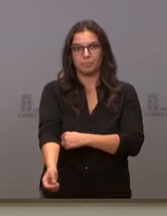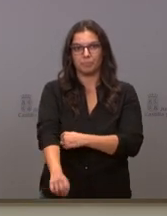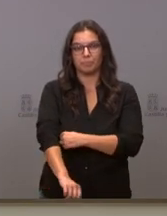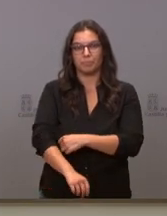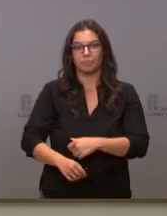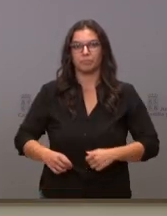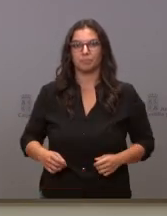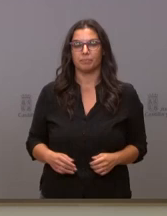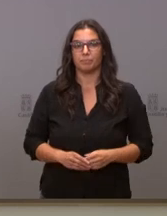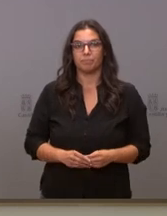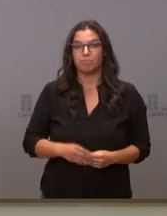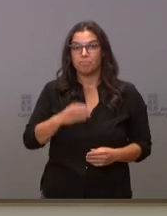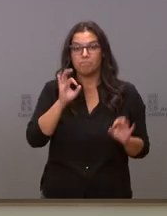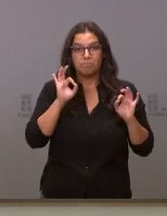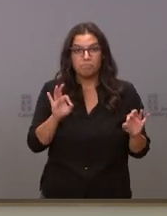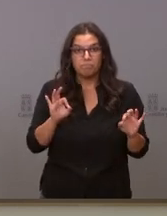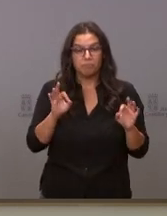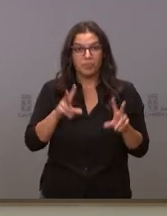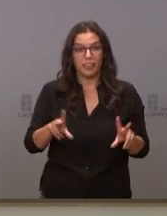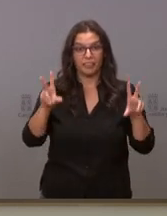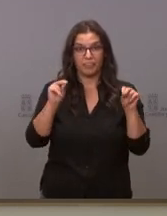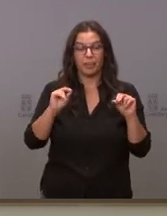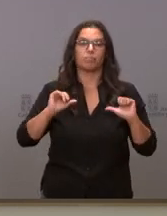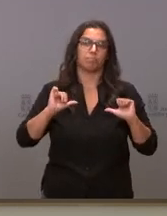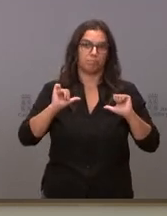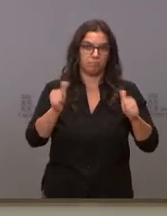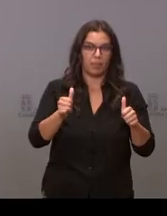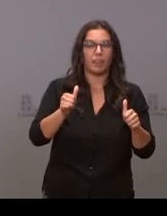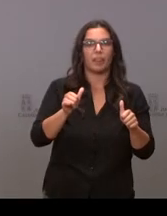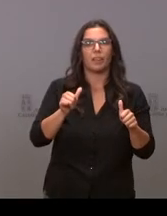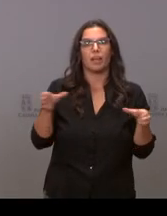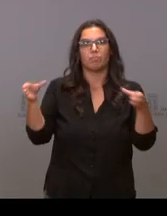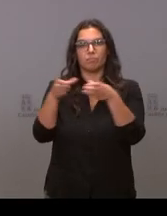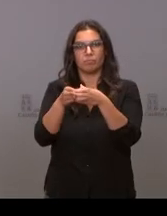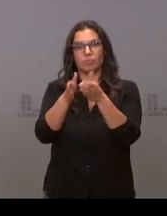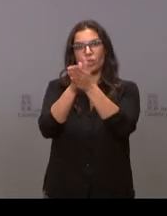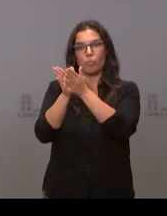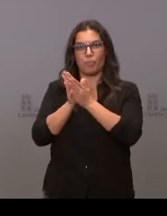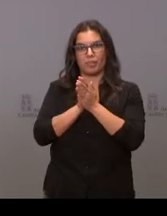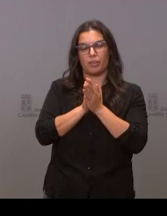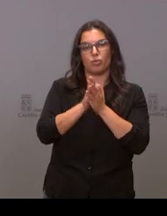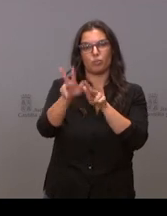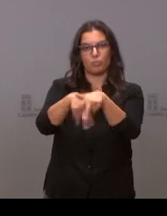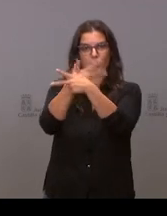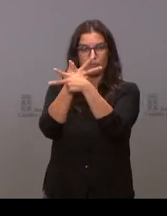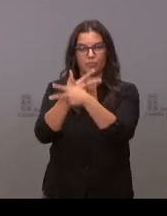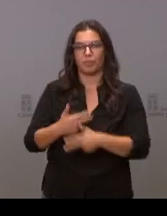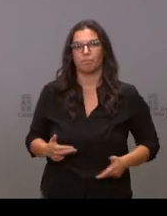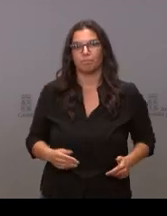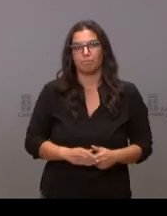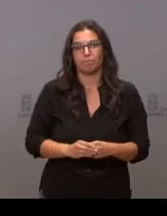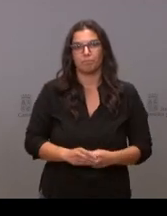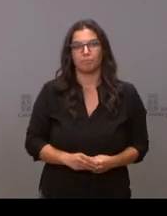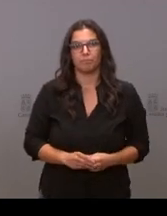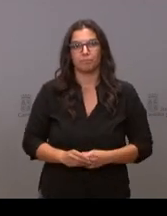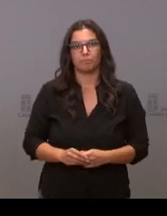si no hay más preguntas vamos a iniciar un nuevo turno con los compañeros que nos siguen por videoconferencia comenzamos